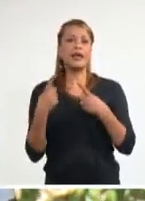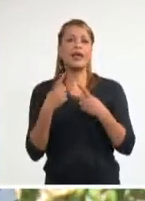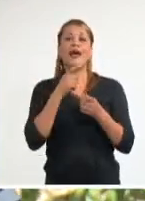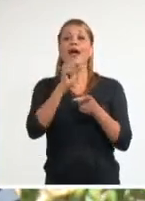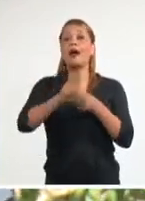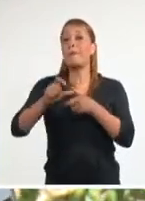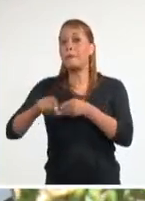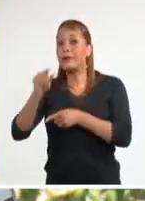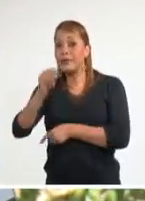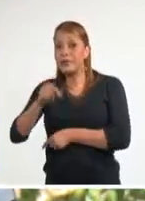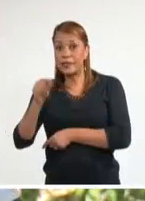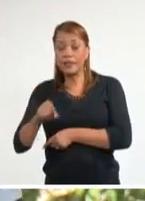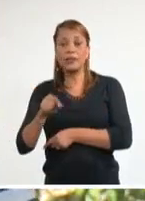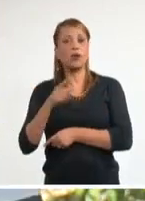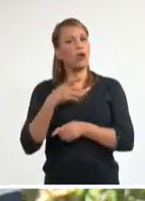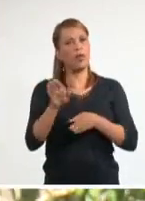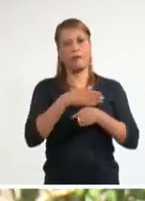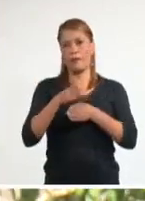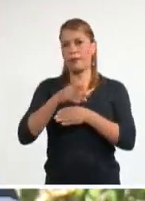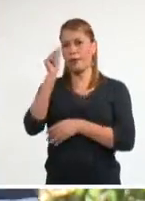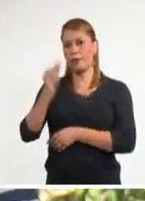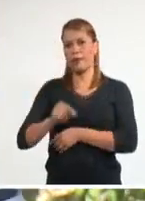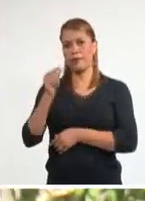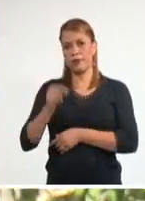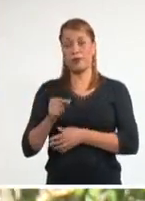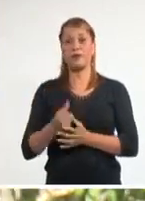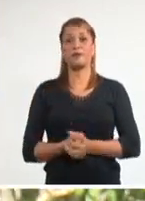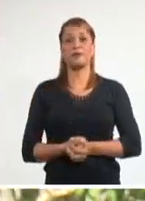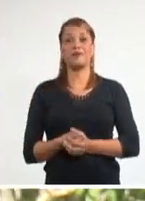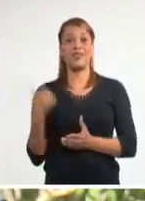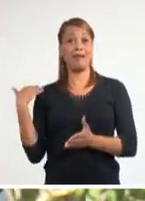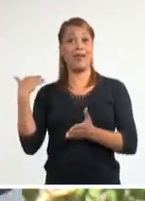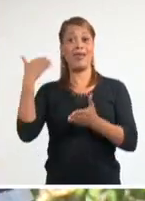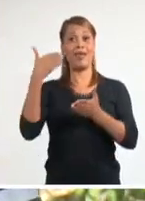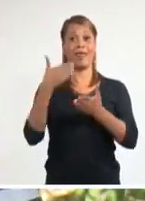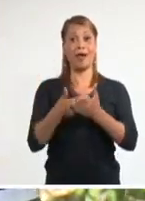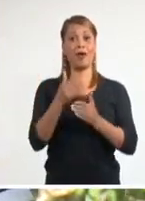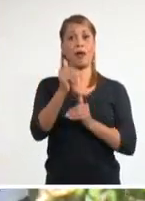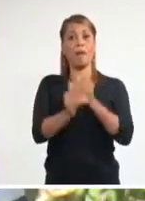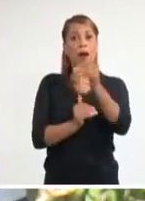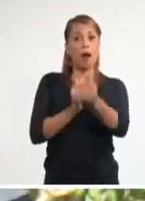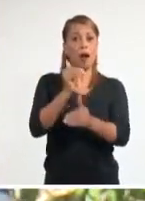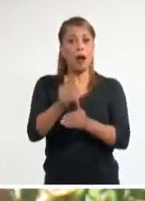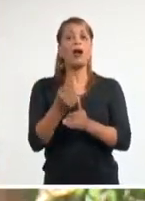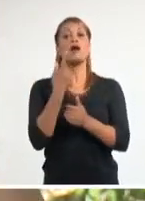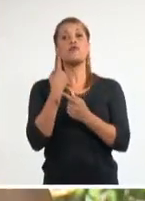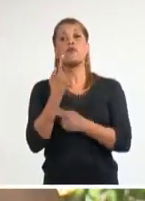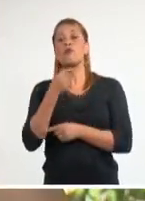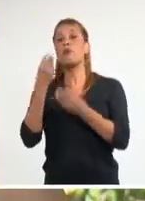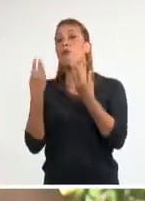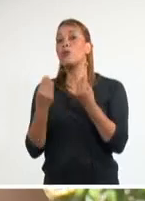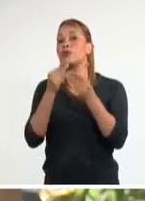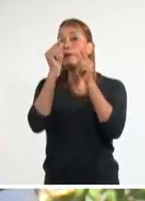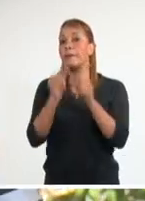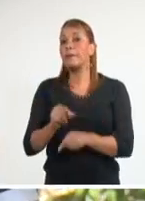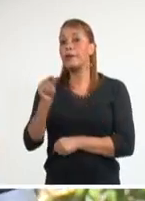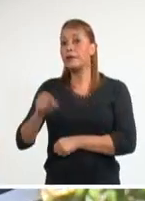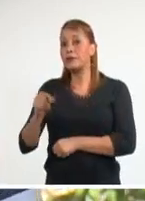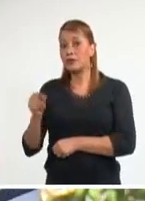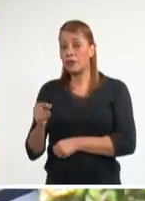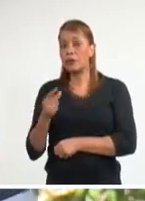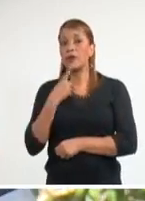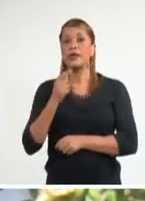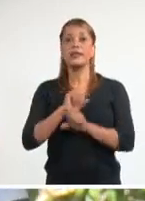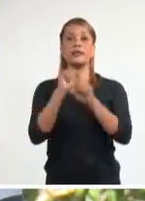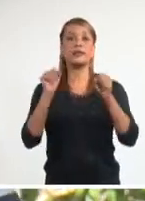campesinos. Aquí estamos hablando de la cadena de valor que viene de atrás y va hacia adelante. Por tanto, hay muchos actores, incluyendo el sistema de